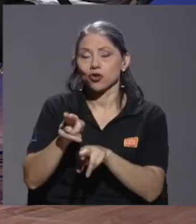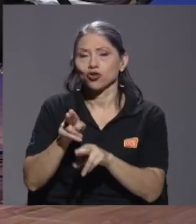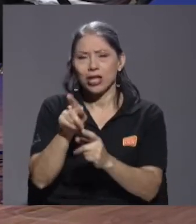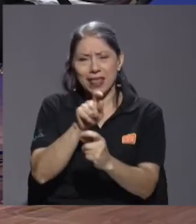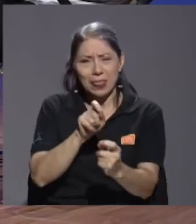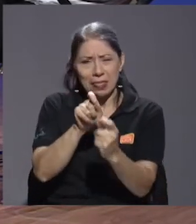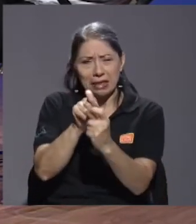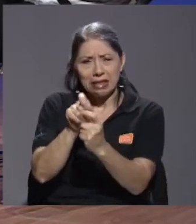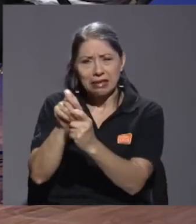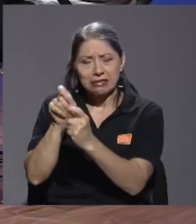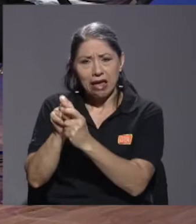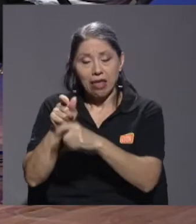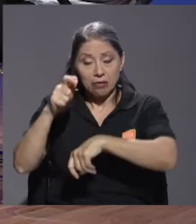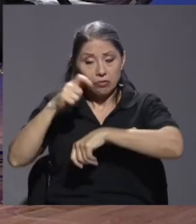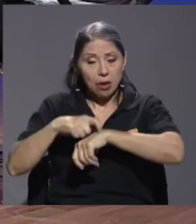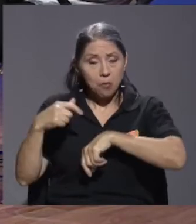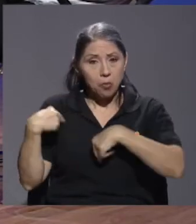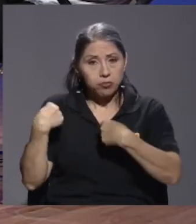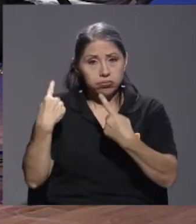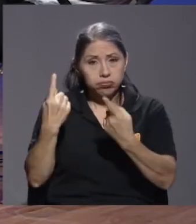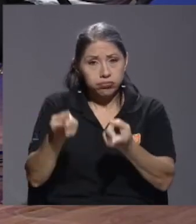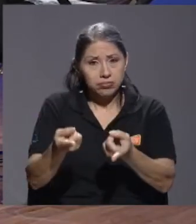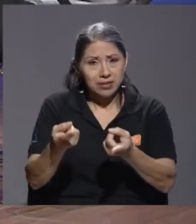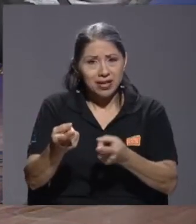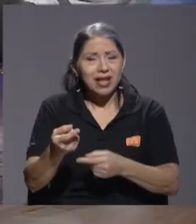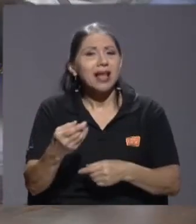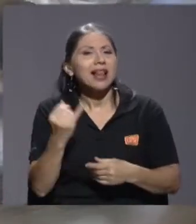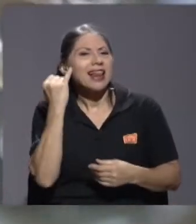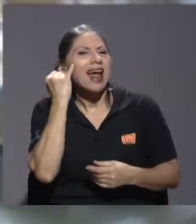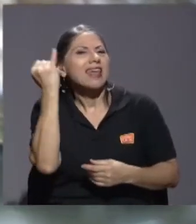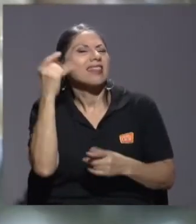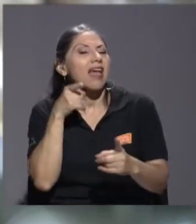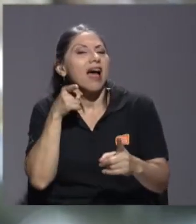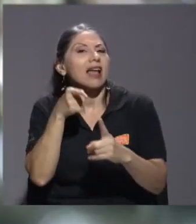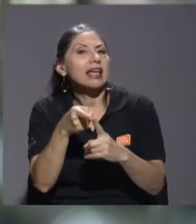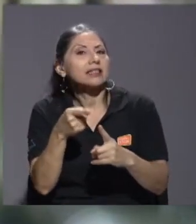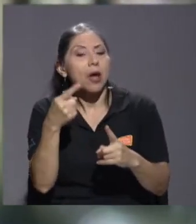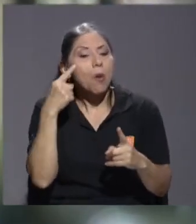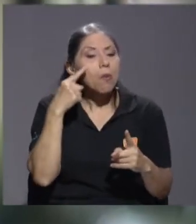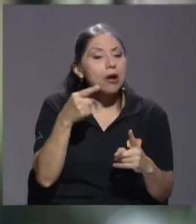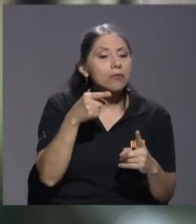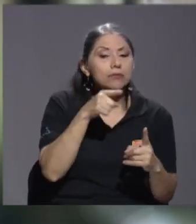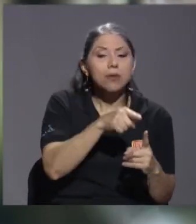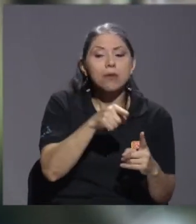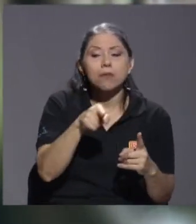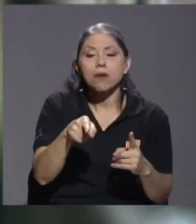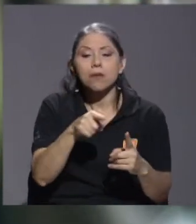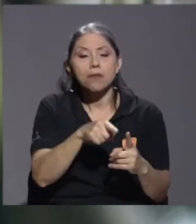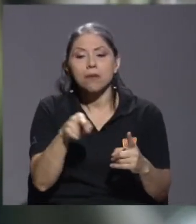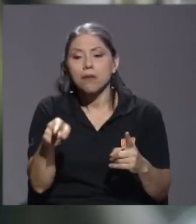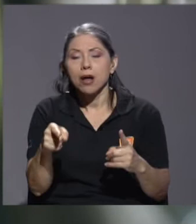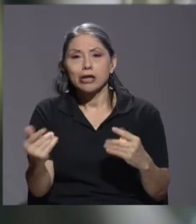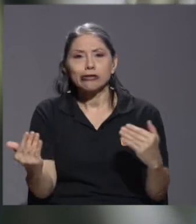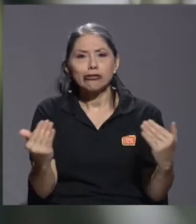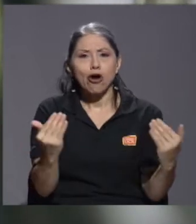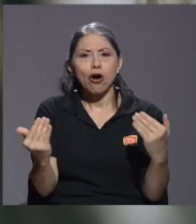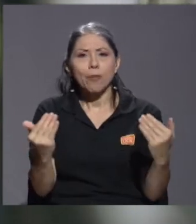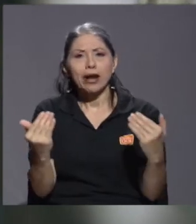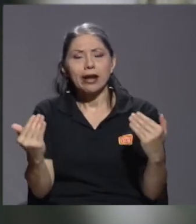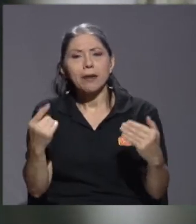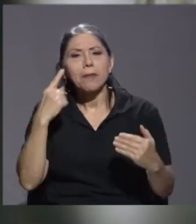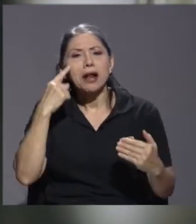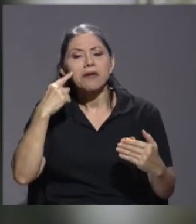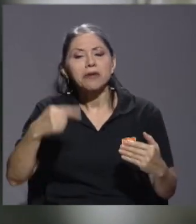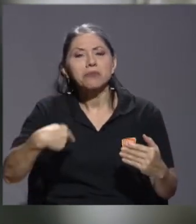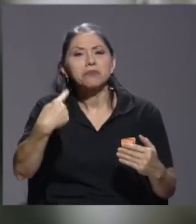conforme ha pasado el tiempo y la idea es comparar lo que ocurrió con esos pronósticos para ver qué nos queda